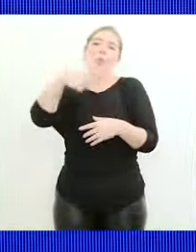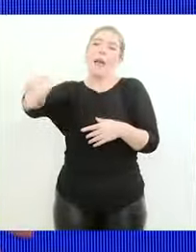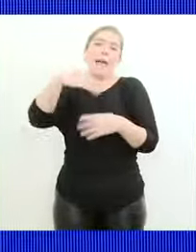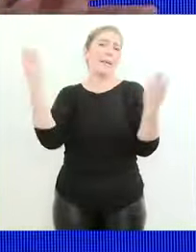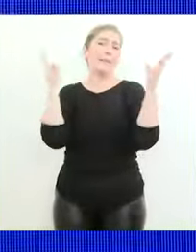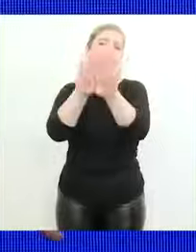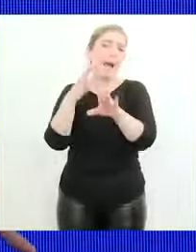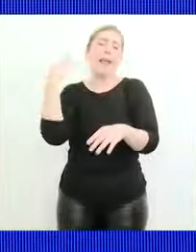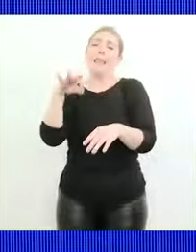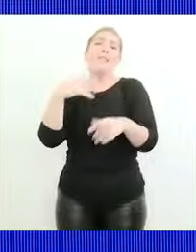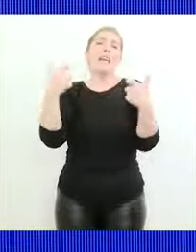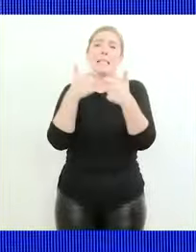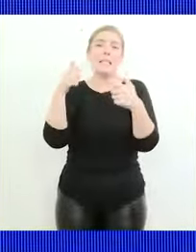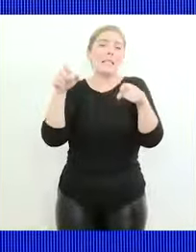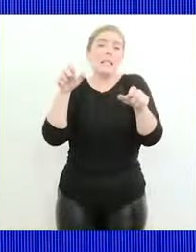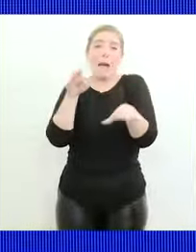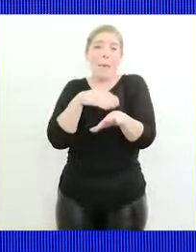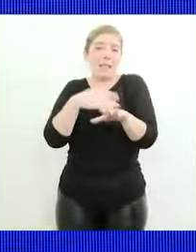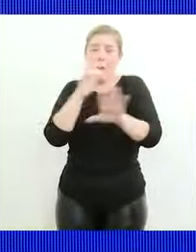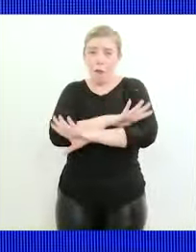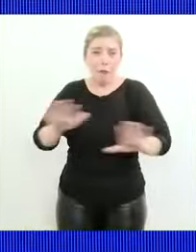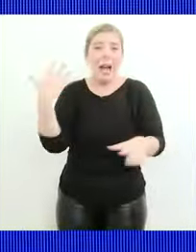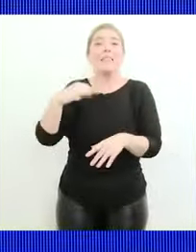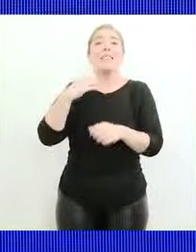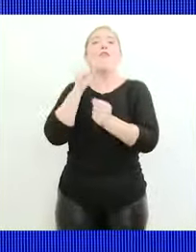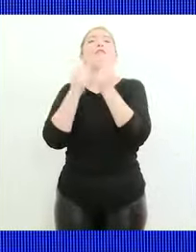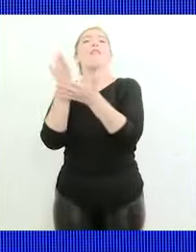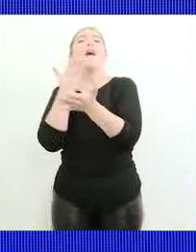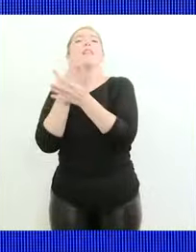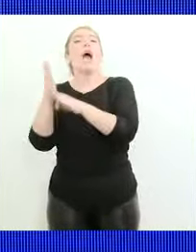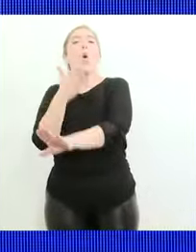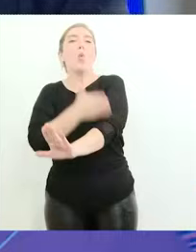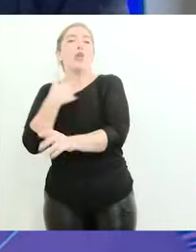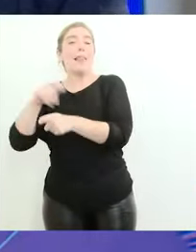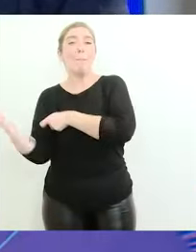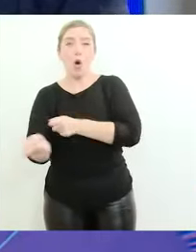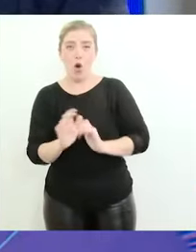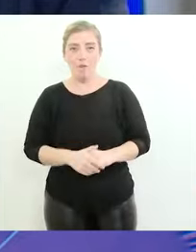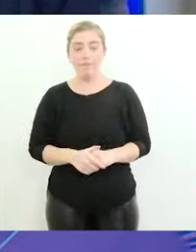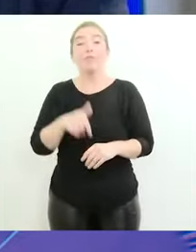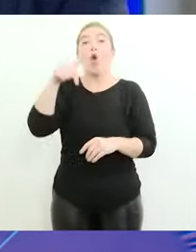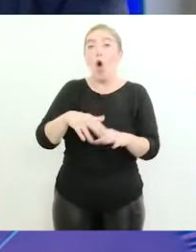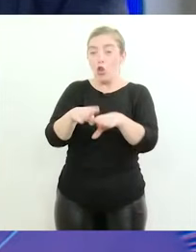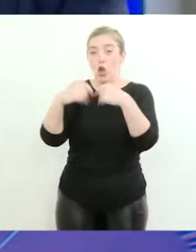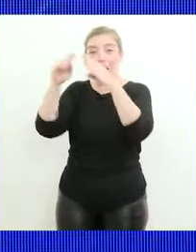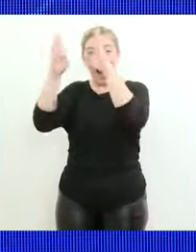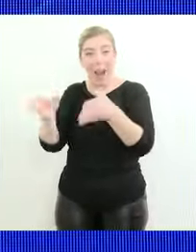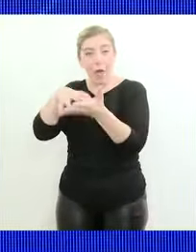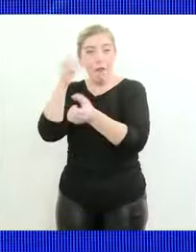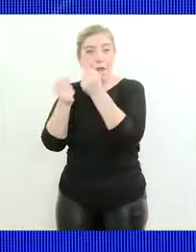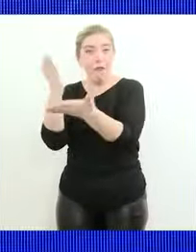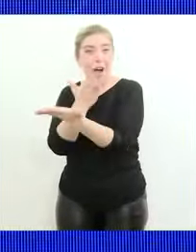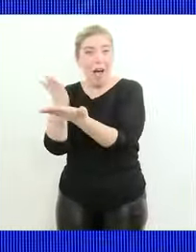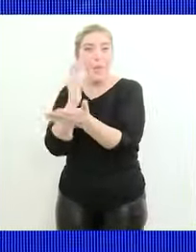fabricar zapatillas y ponerse a fabricar botas de polo hoy estamos en 1100 empleados y ampliando